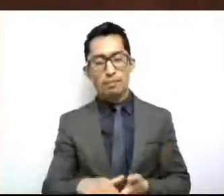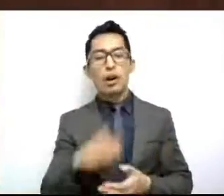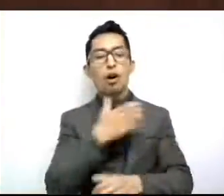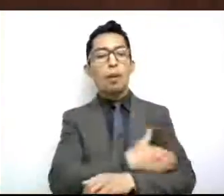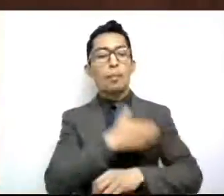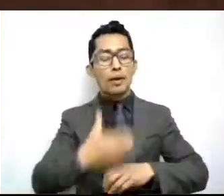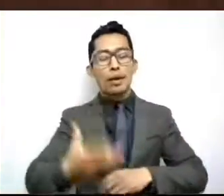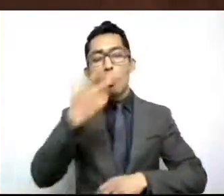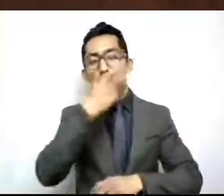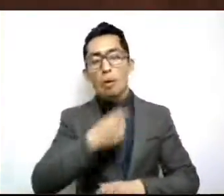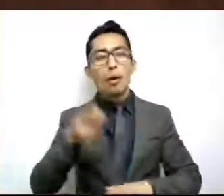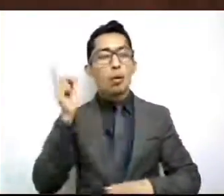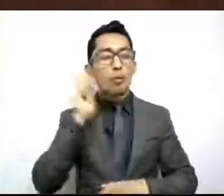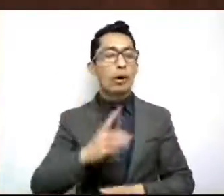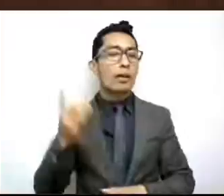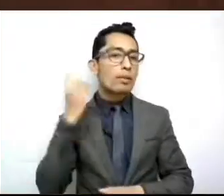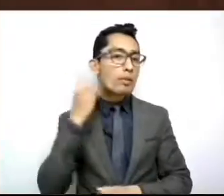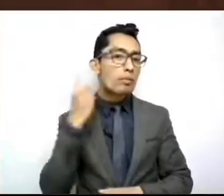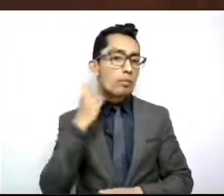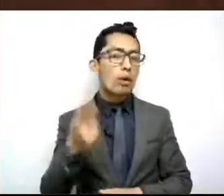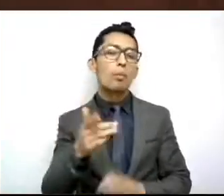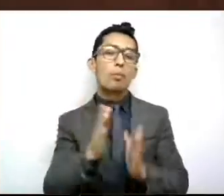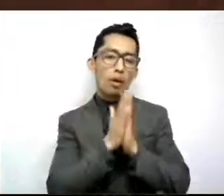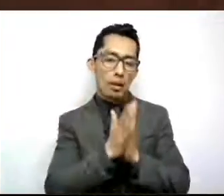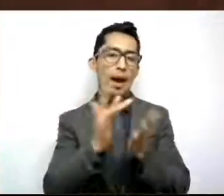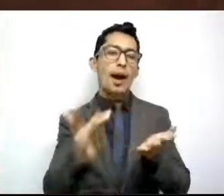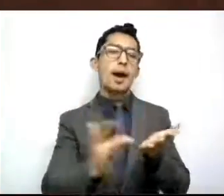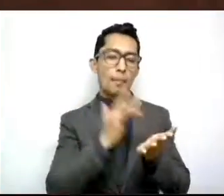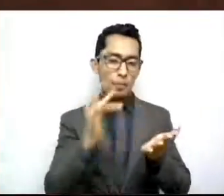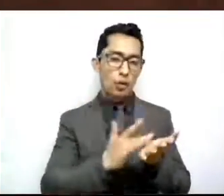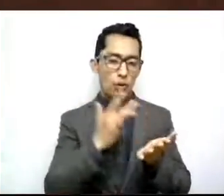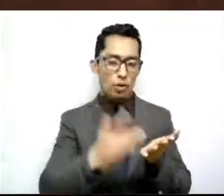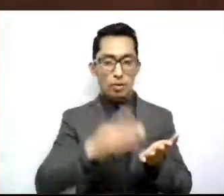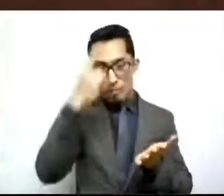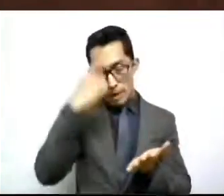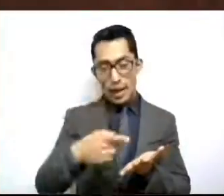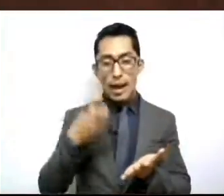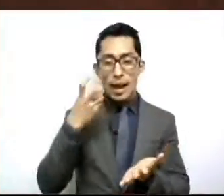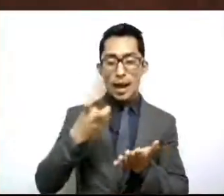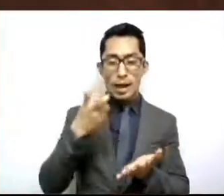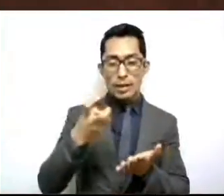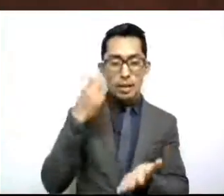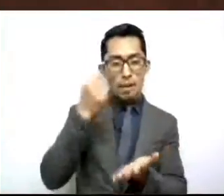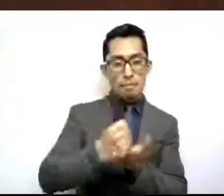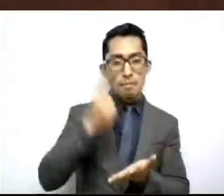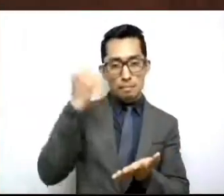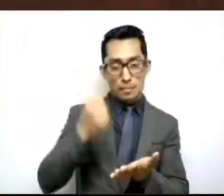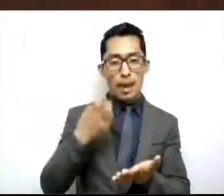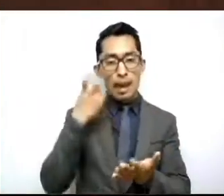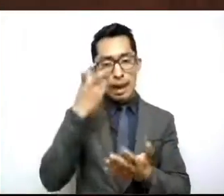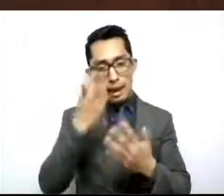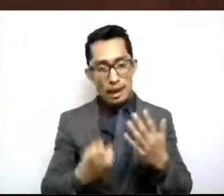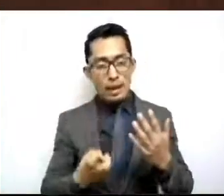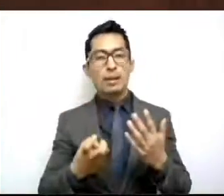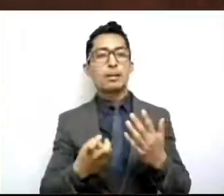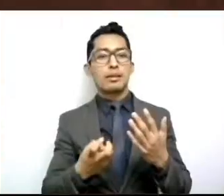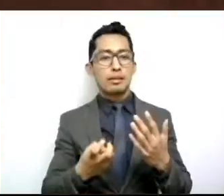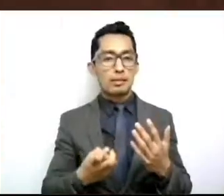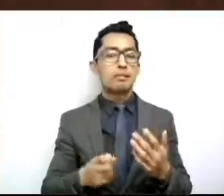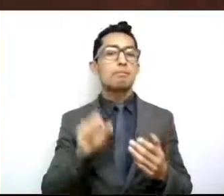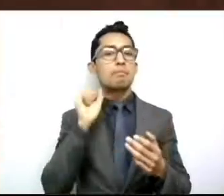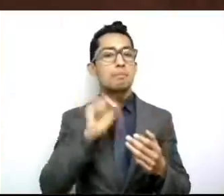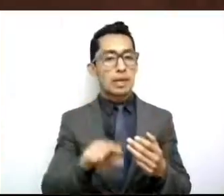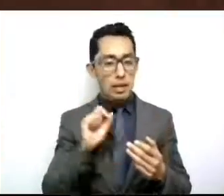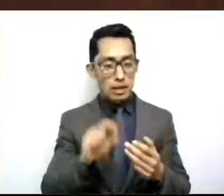diputados, pido de su apoyo para que sea aprobada en los términos correspondientes y de esta